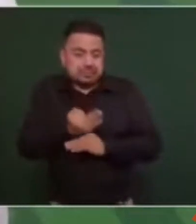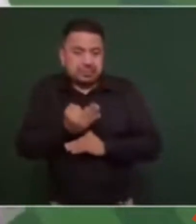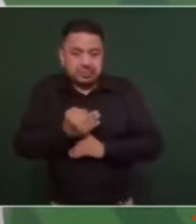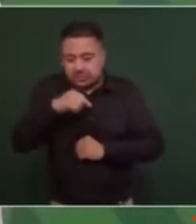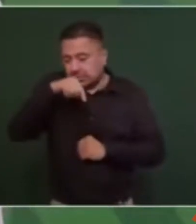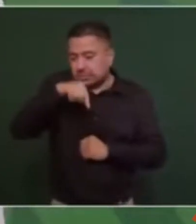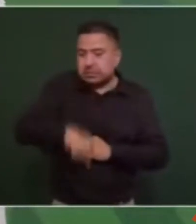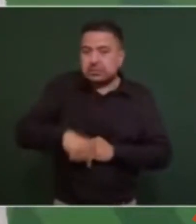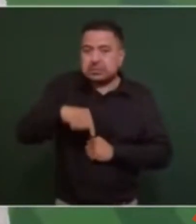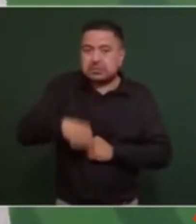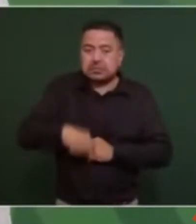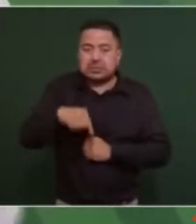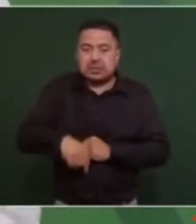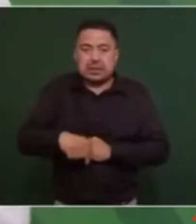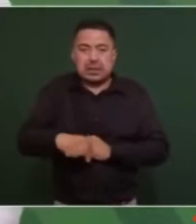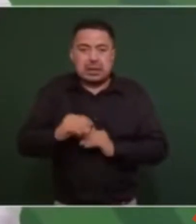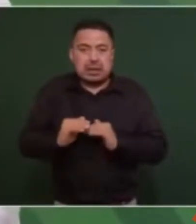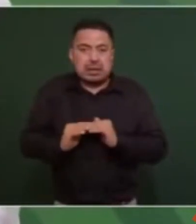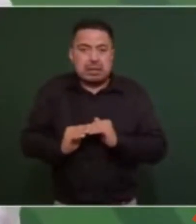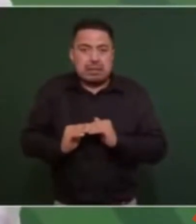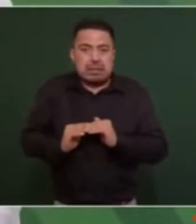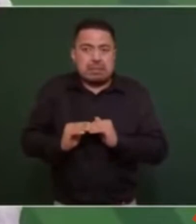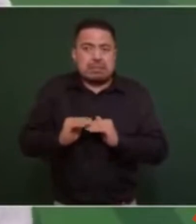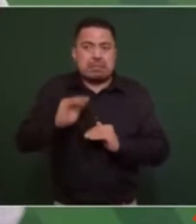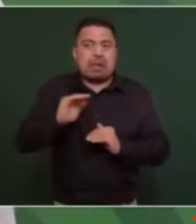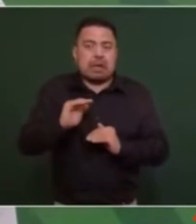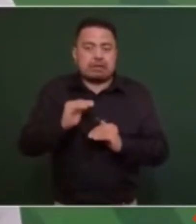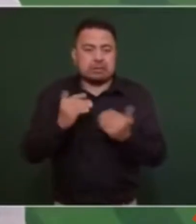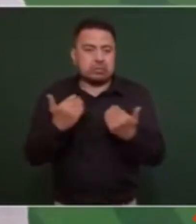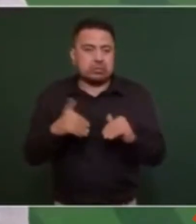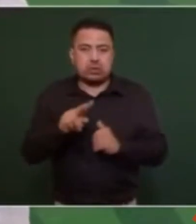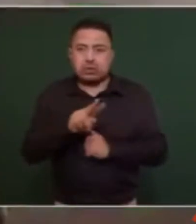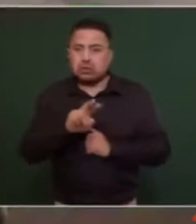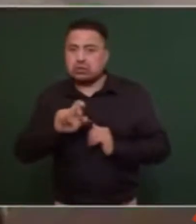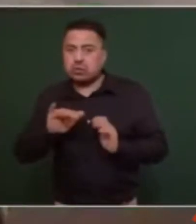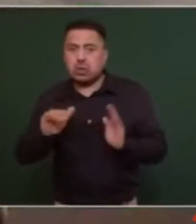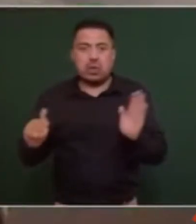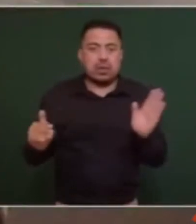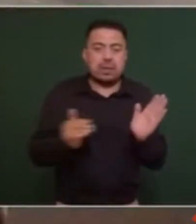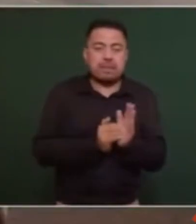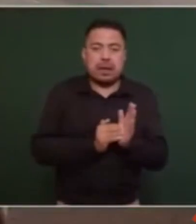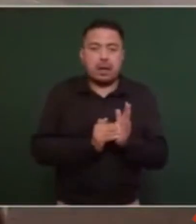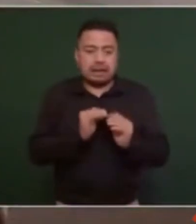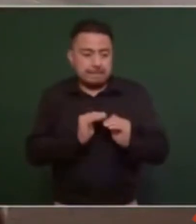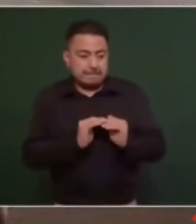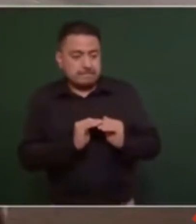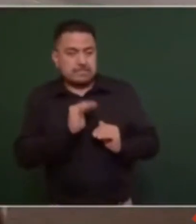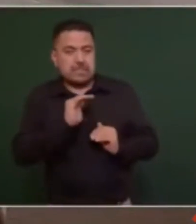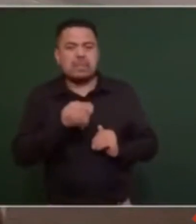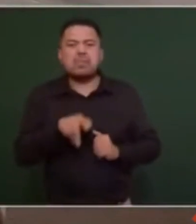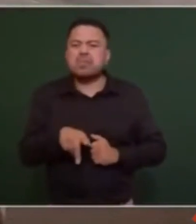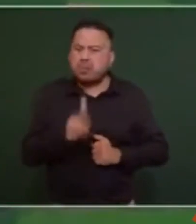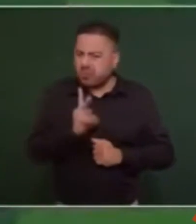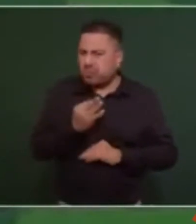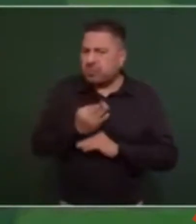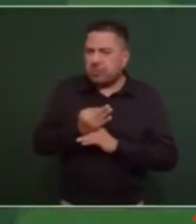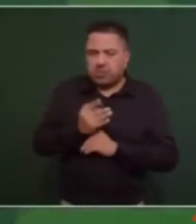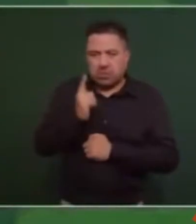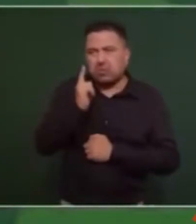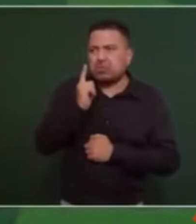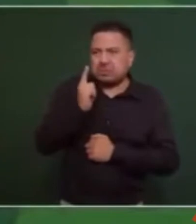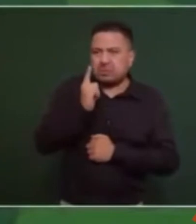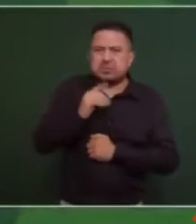a significar una cantidad mayor doscientos cincuenta mil pero vamos a procurar